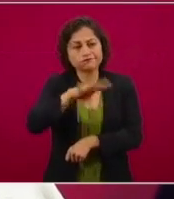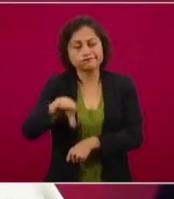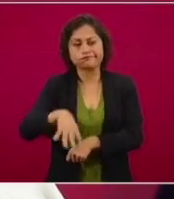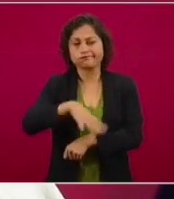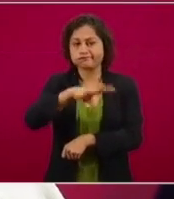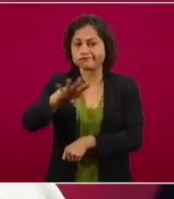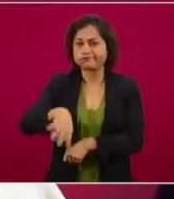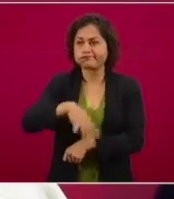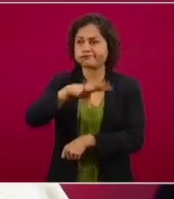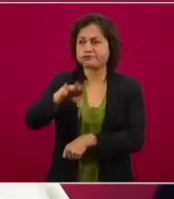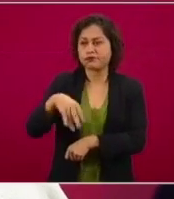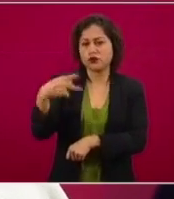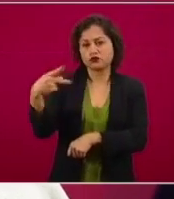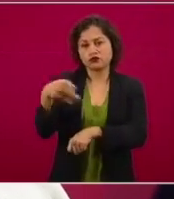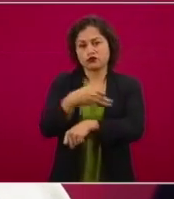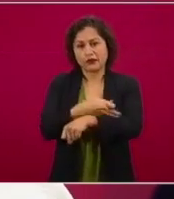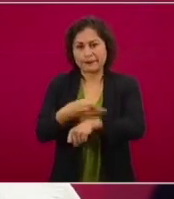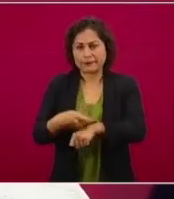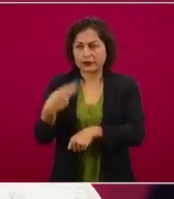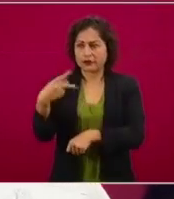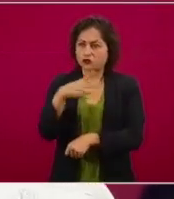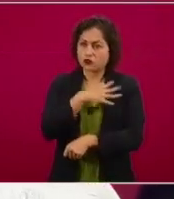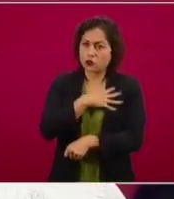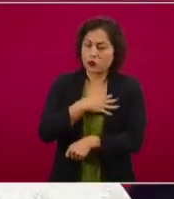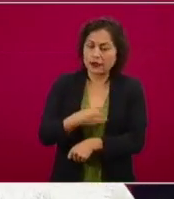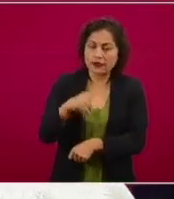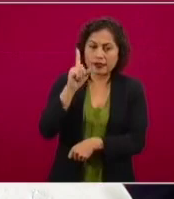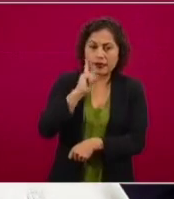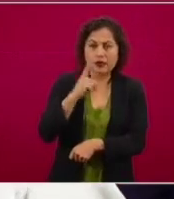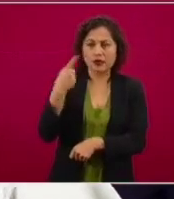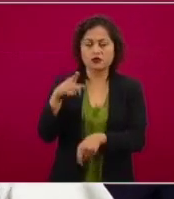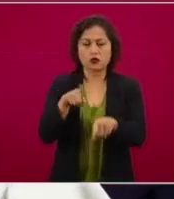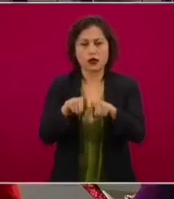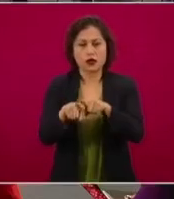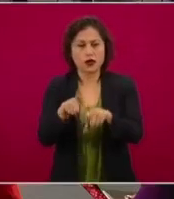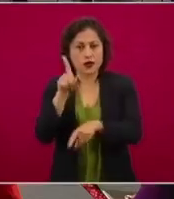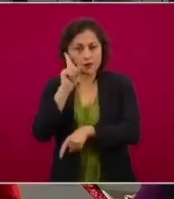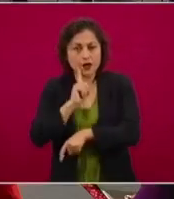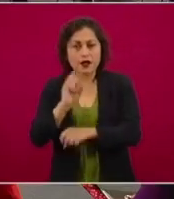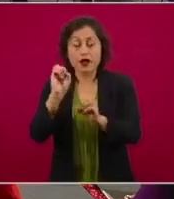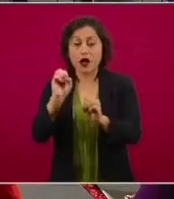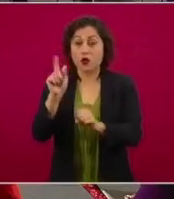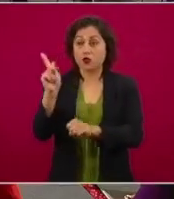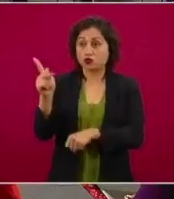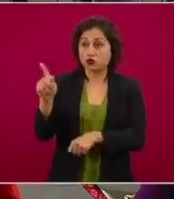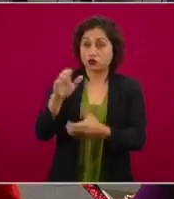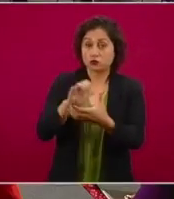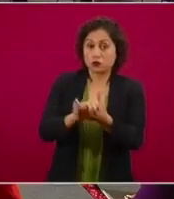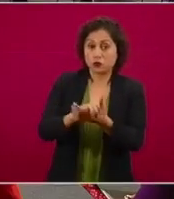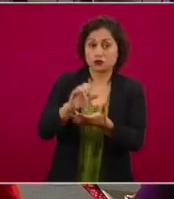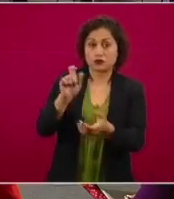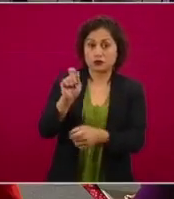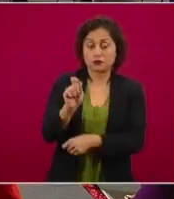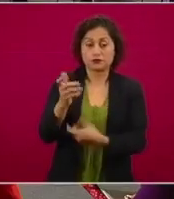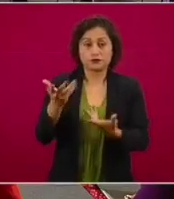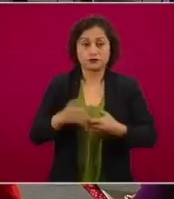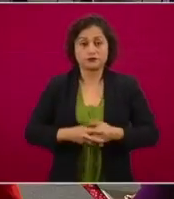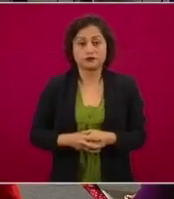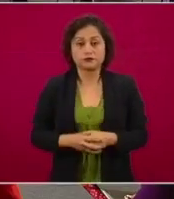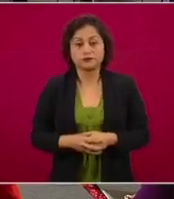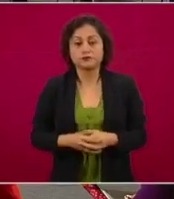hijas, a sus hermanas, a sus parejas. Como pueden observar en este dato que